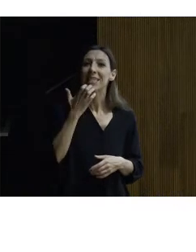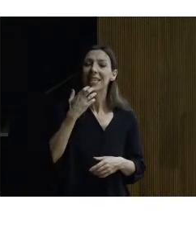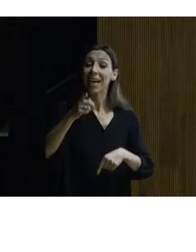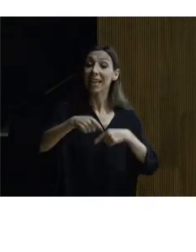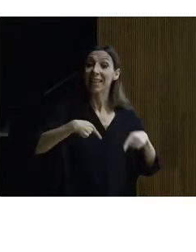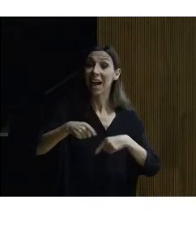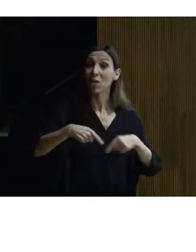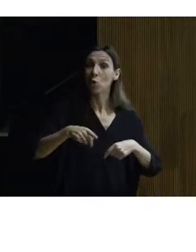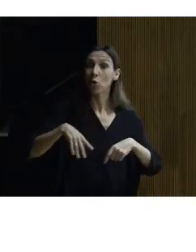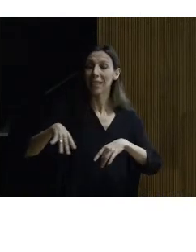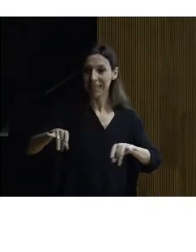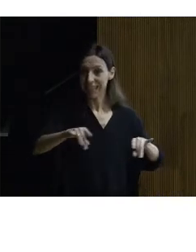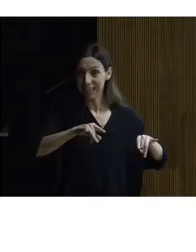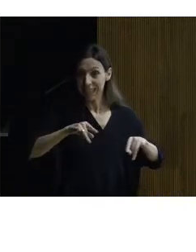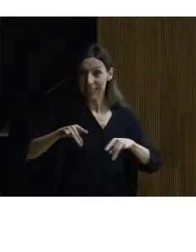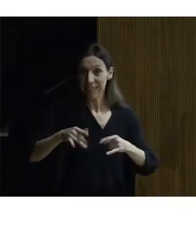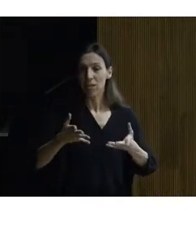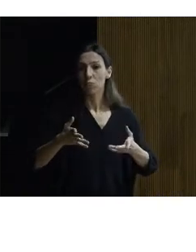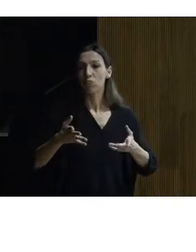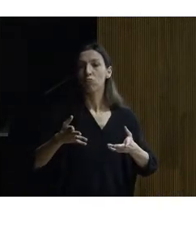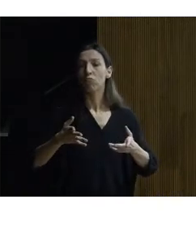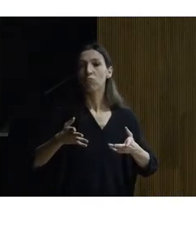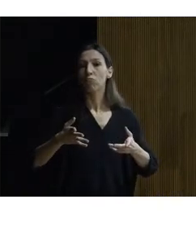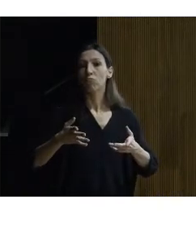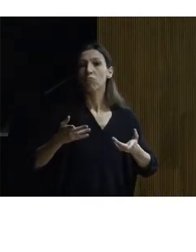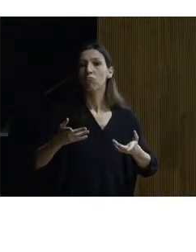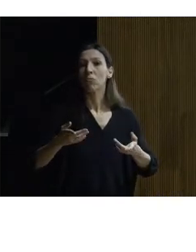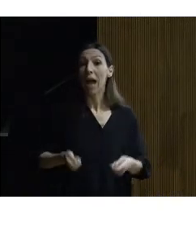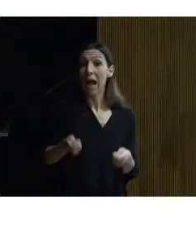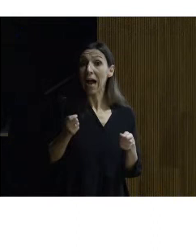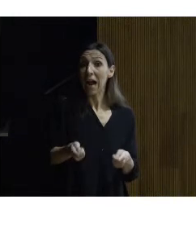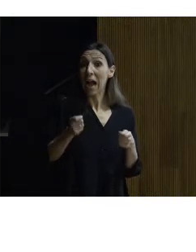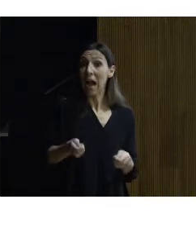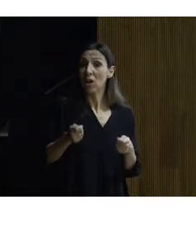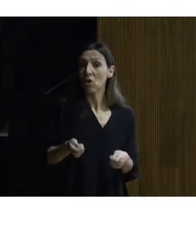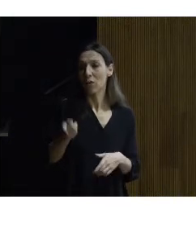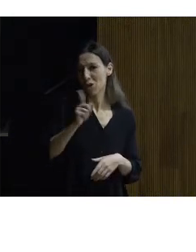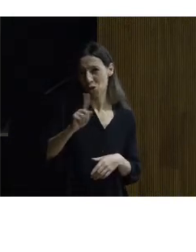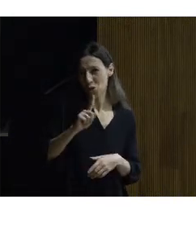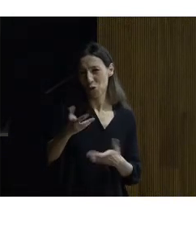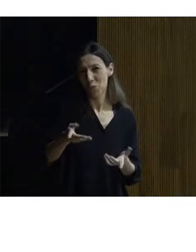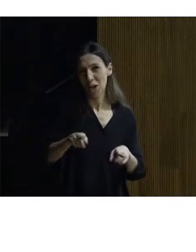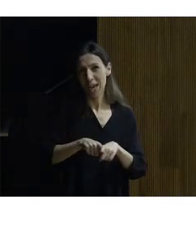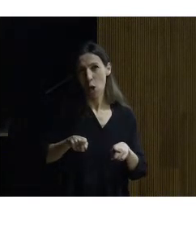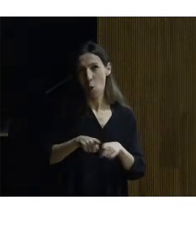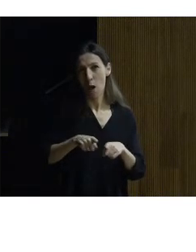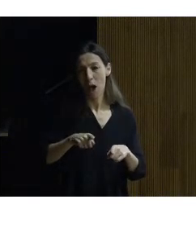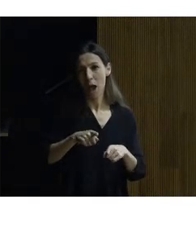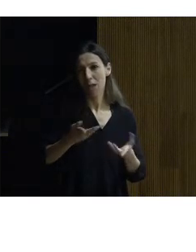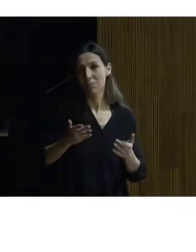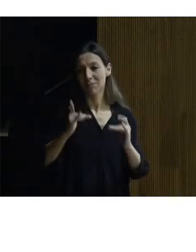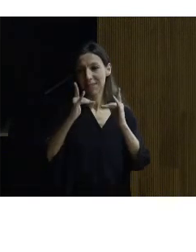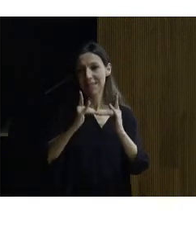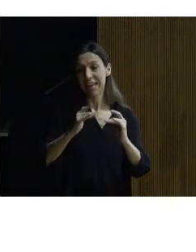carroza con ruedas sino una litera transportada mediante caballos